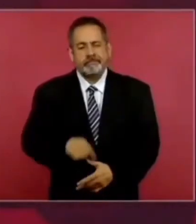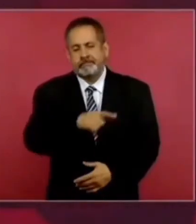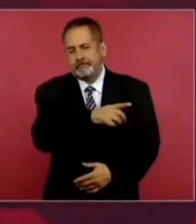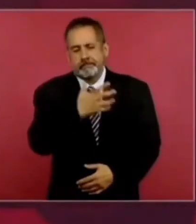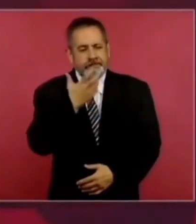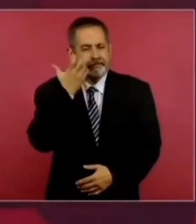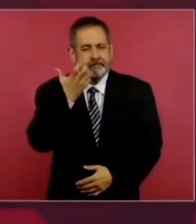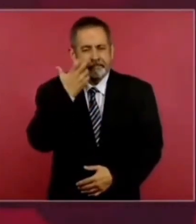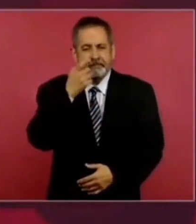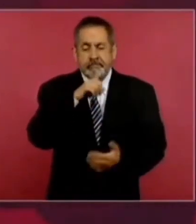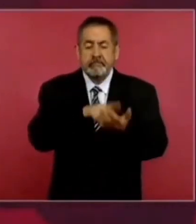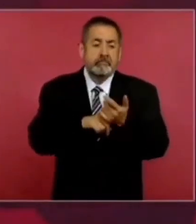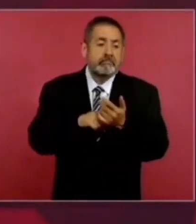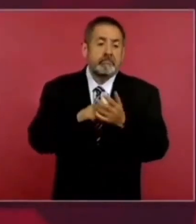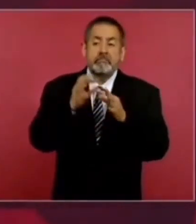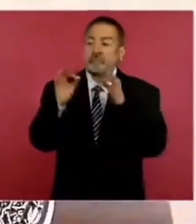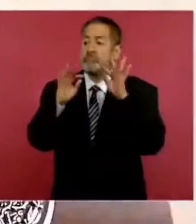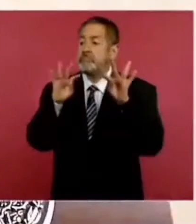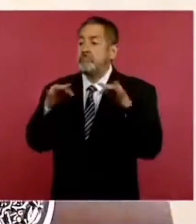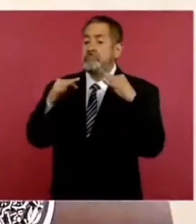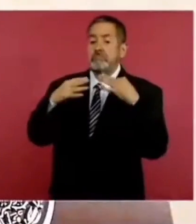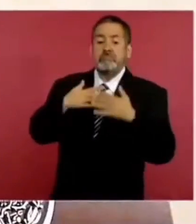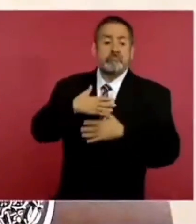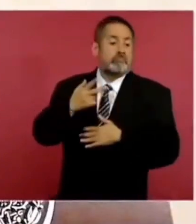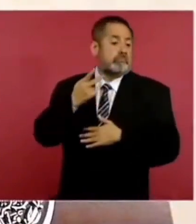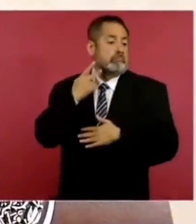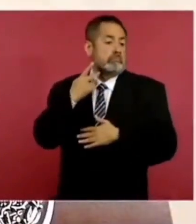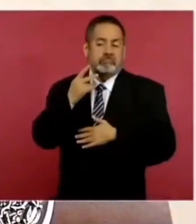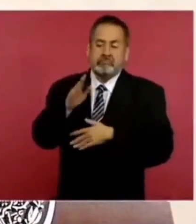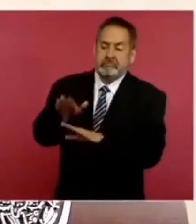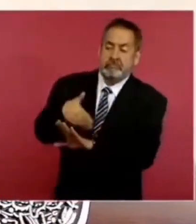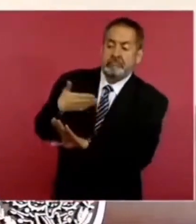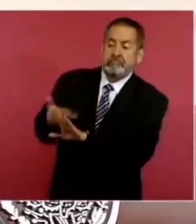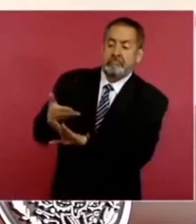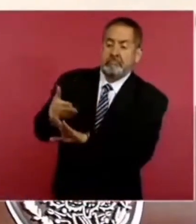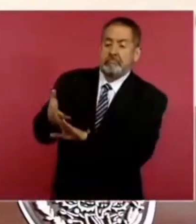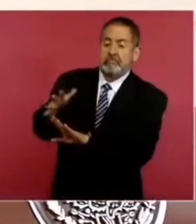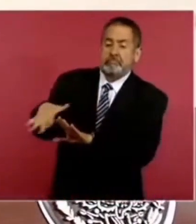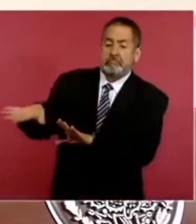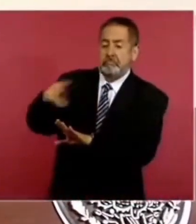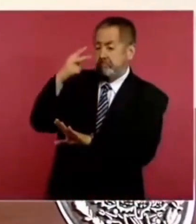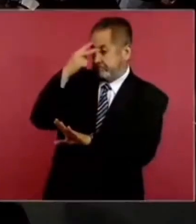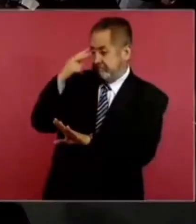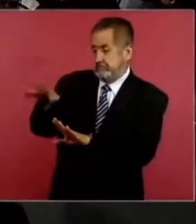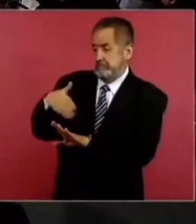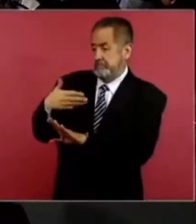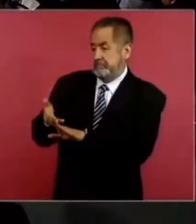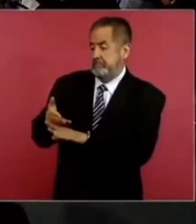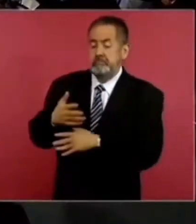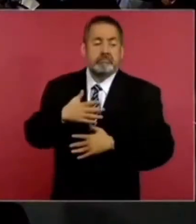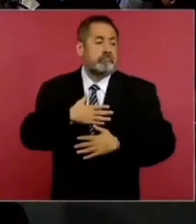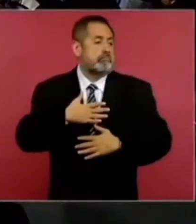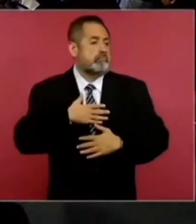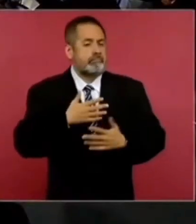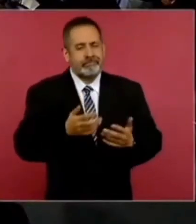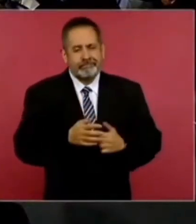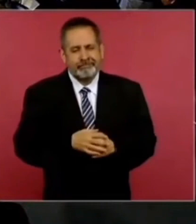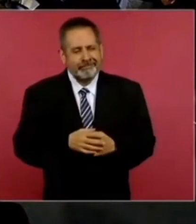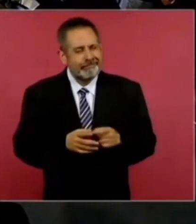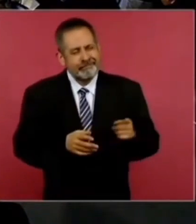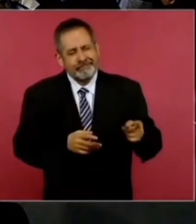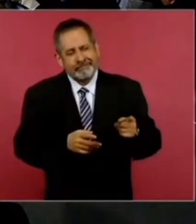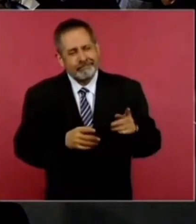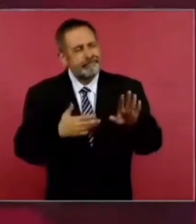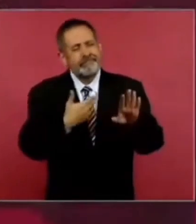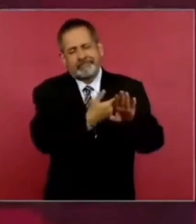política en contra del gobierno de Estados Unidos,